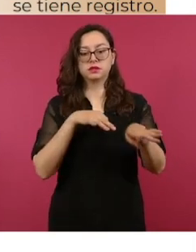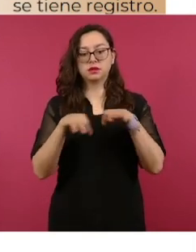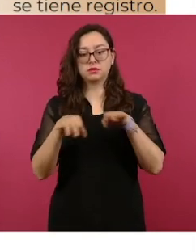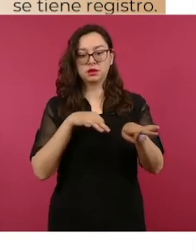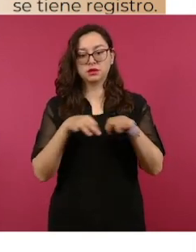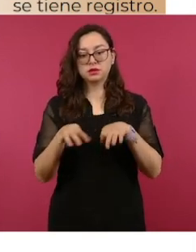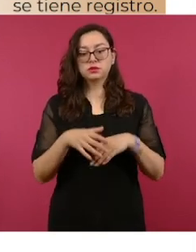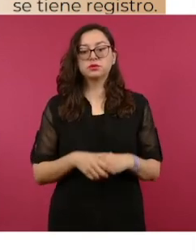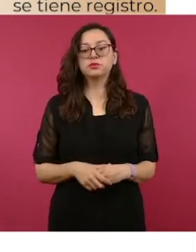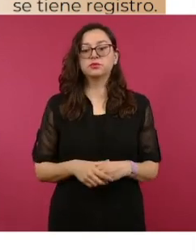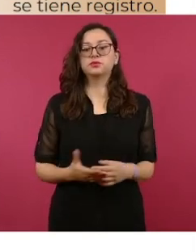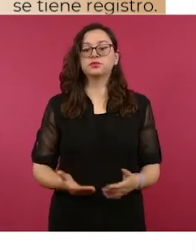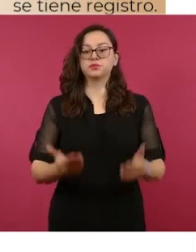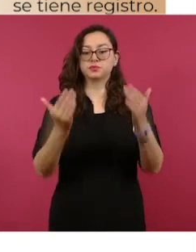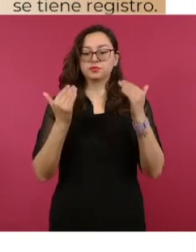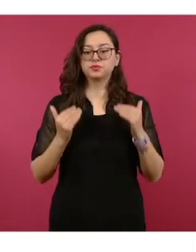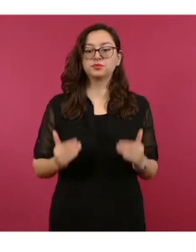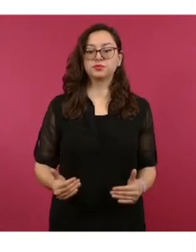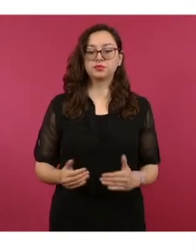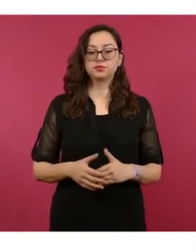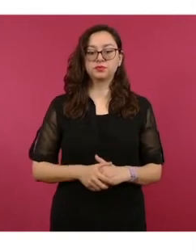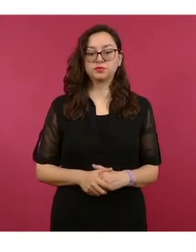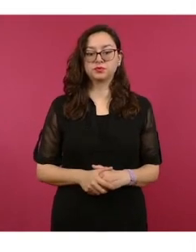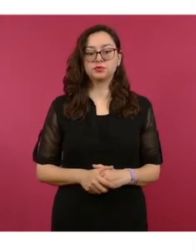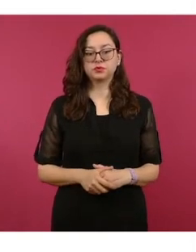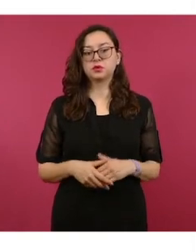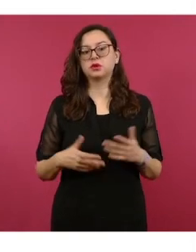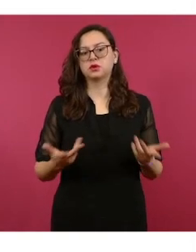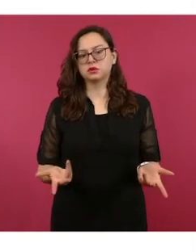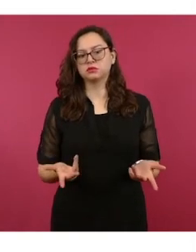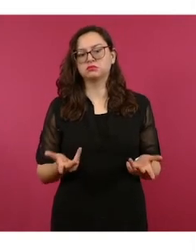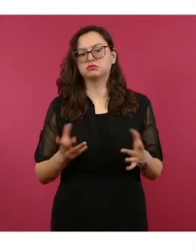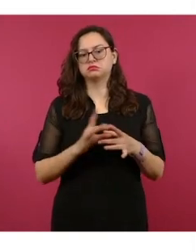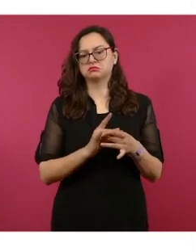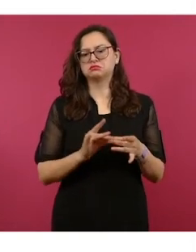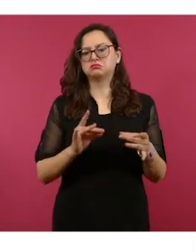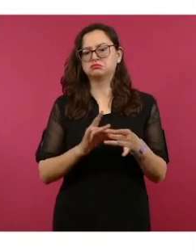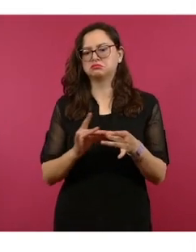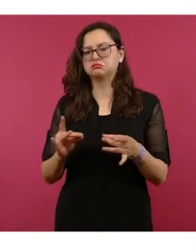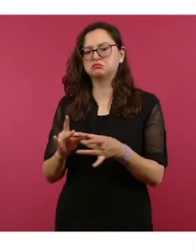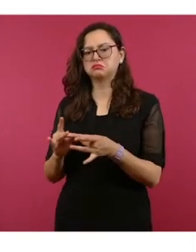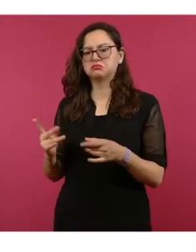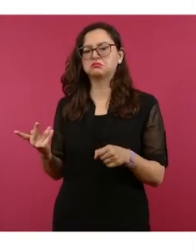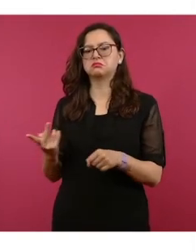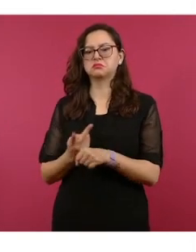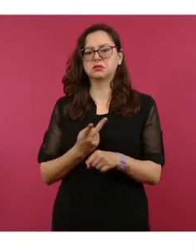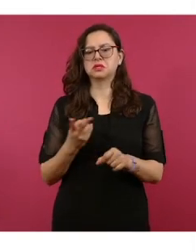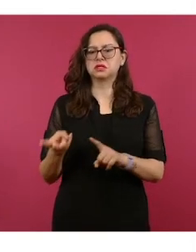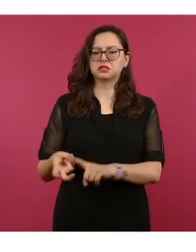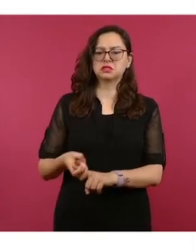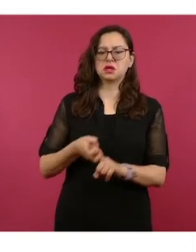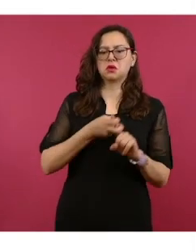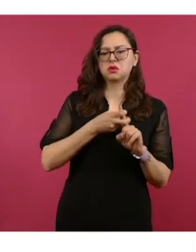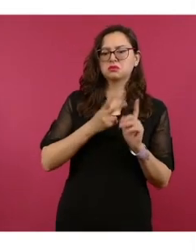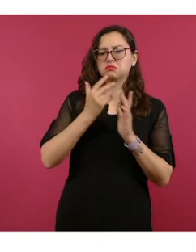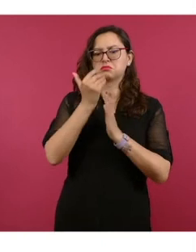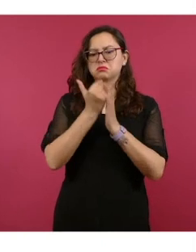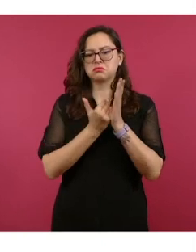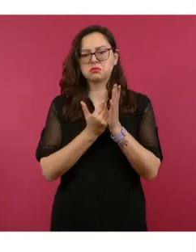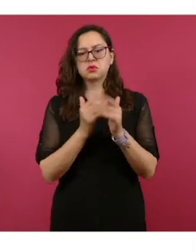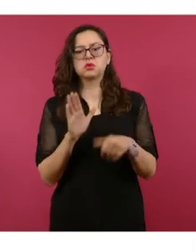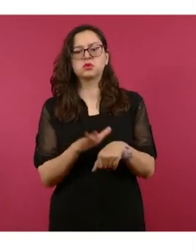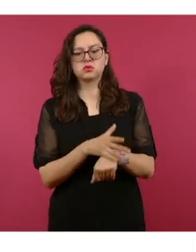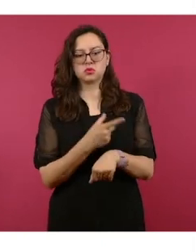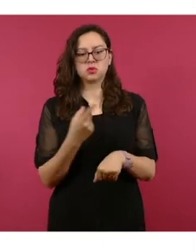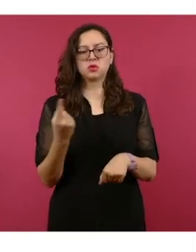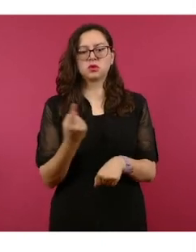delito. Adelante. Aquí están algunas de las explicaciones de por qué ha bajado el delito de secuestro. Fundamentalmente por